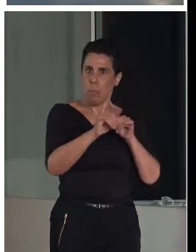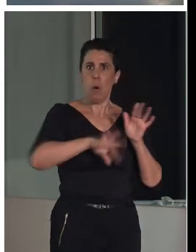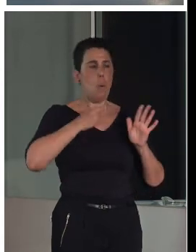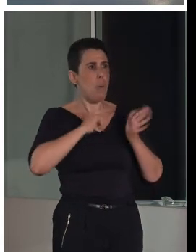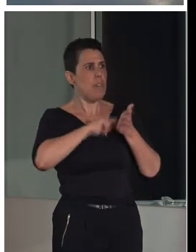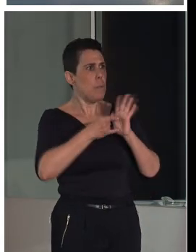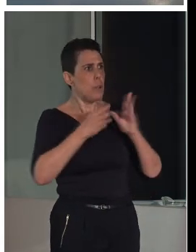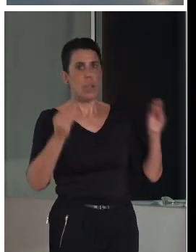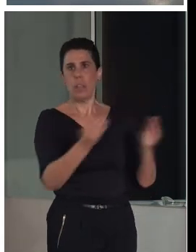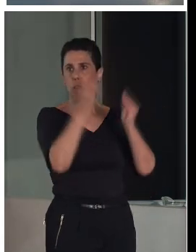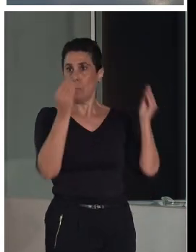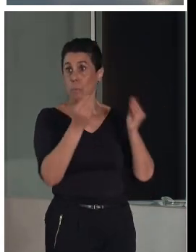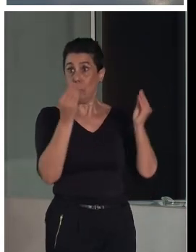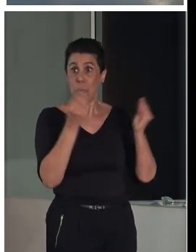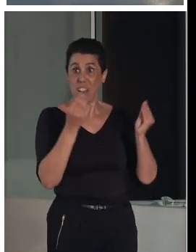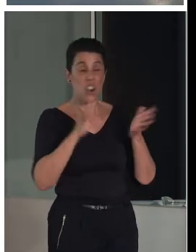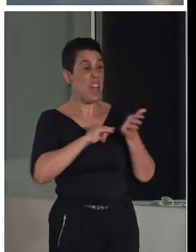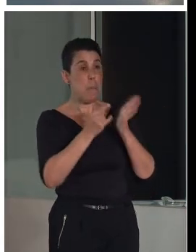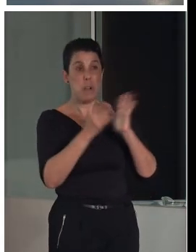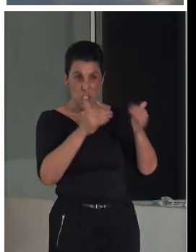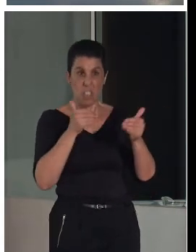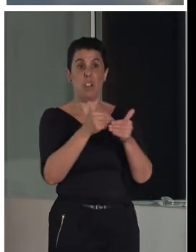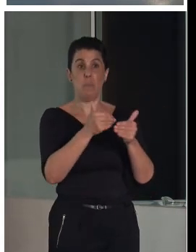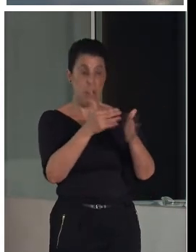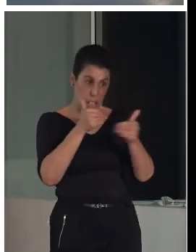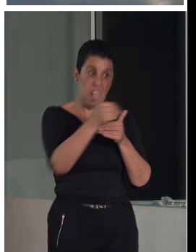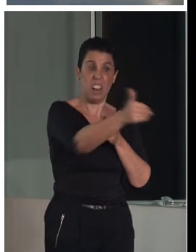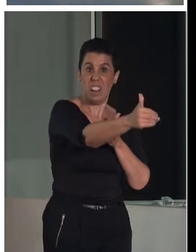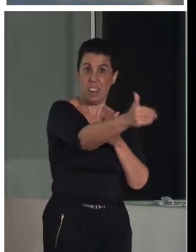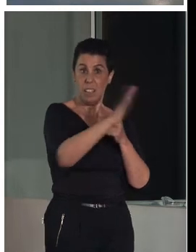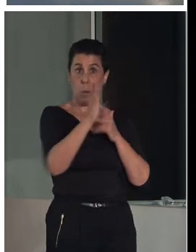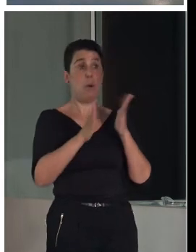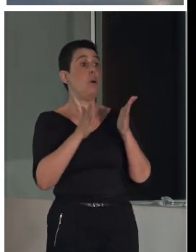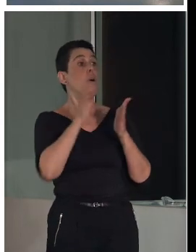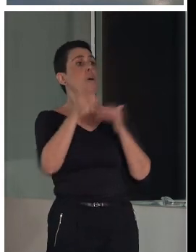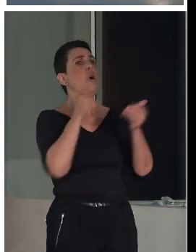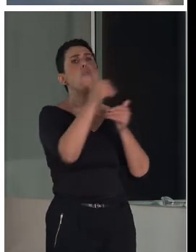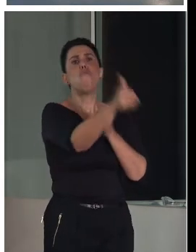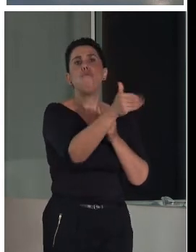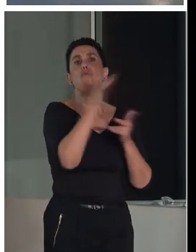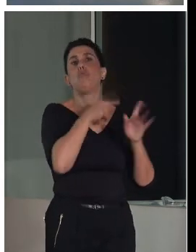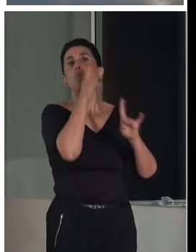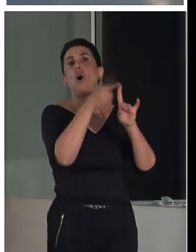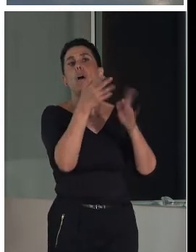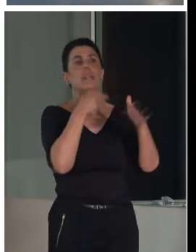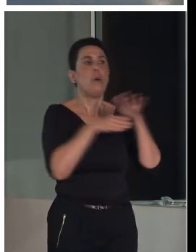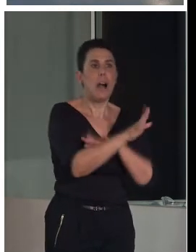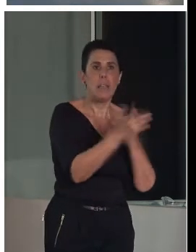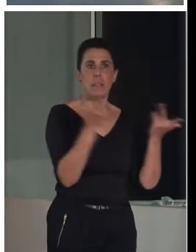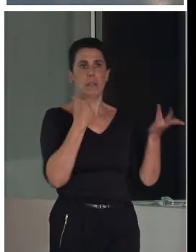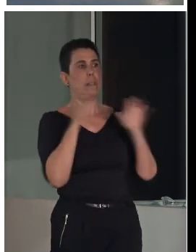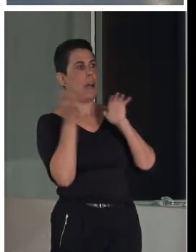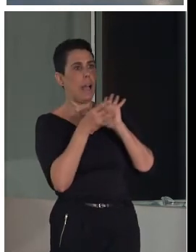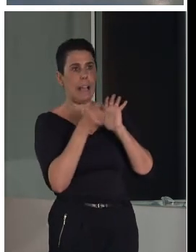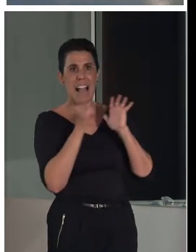enlazados con el futuro, porque al final el futuro va por la sostenibilidad, por la accesibilidad, por la calidad, por la